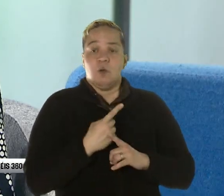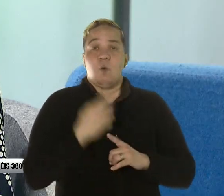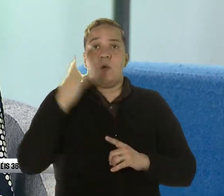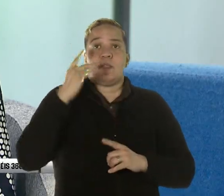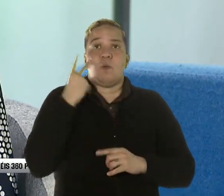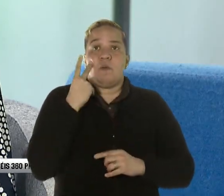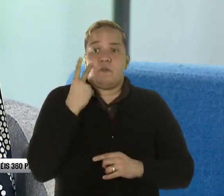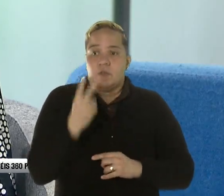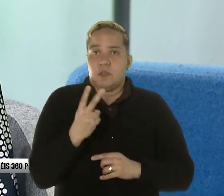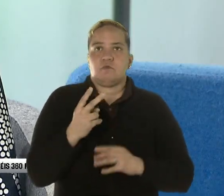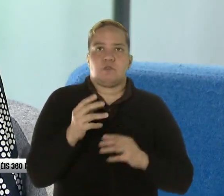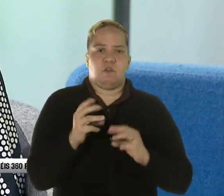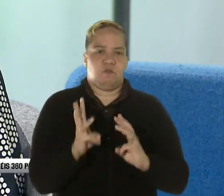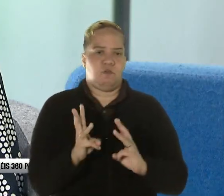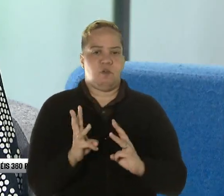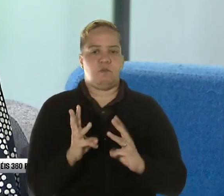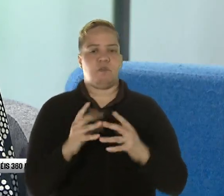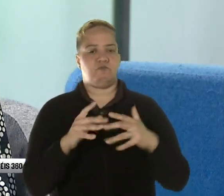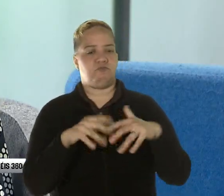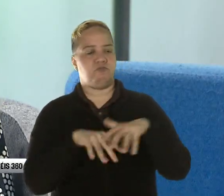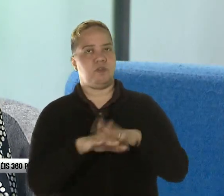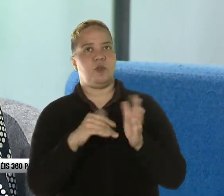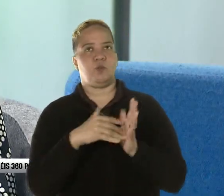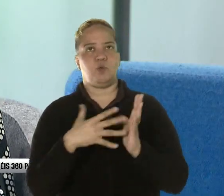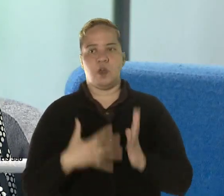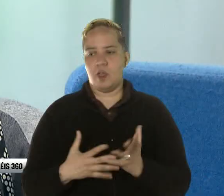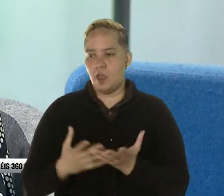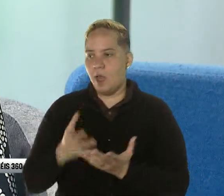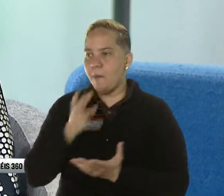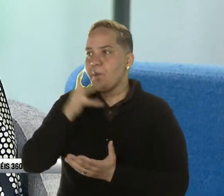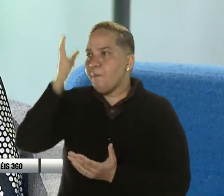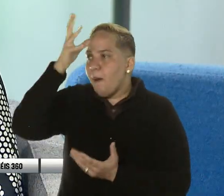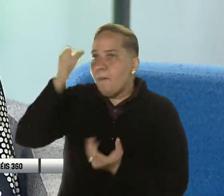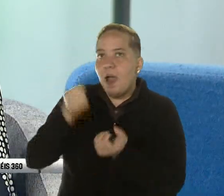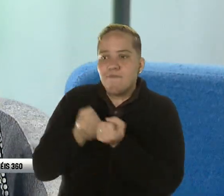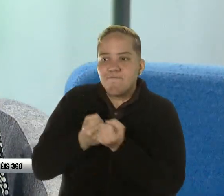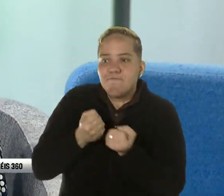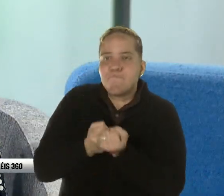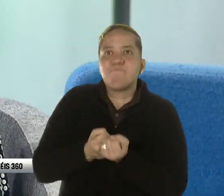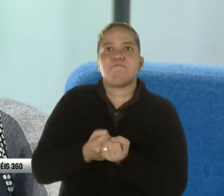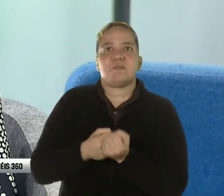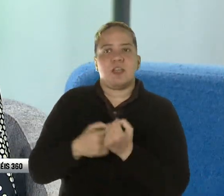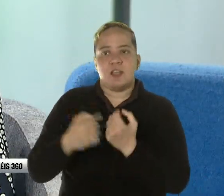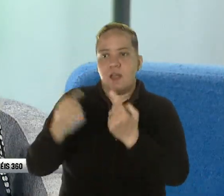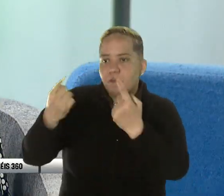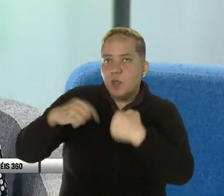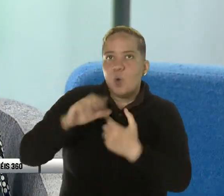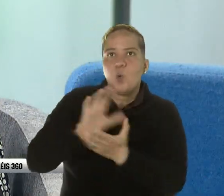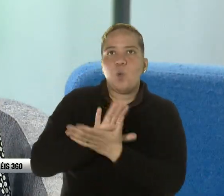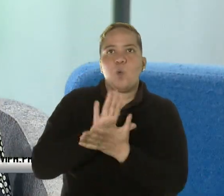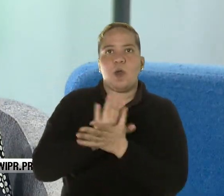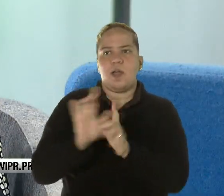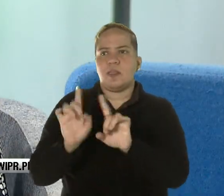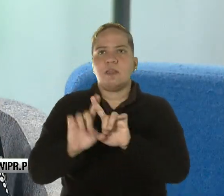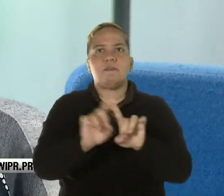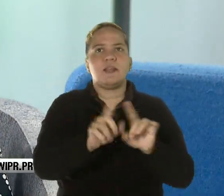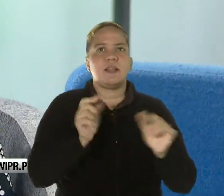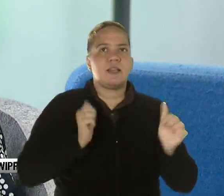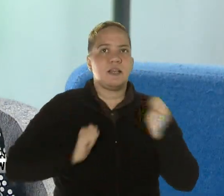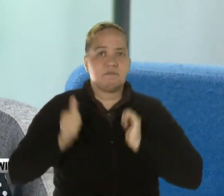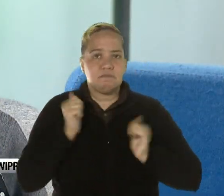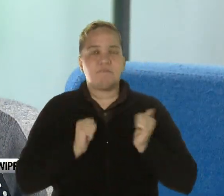una manera integral, el estudiante viendo el apoyo del padre, que el padre está asistiendo a la escuela, a diferentes actividades,